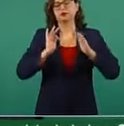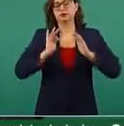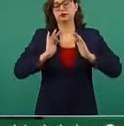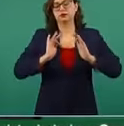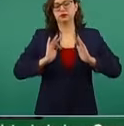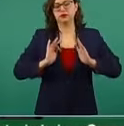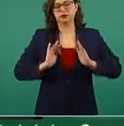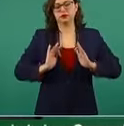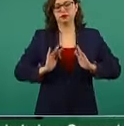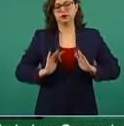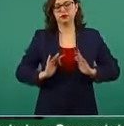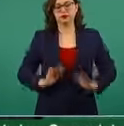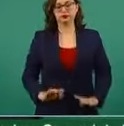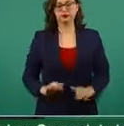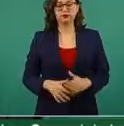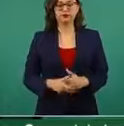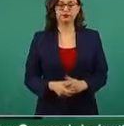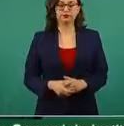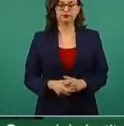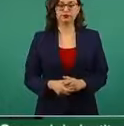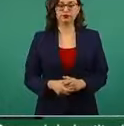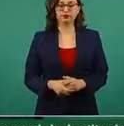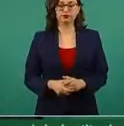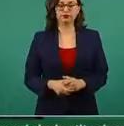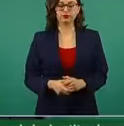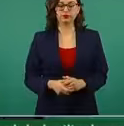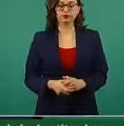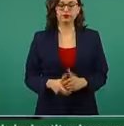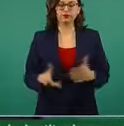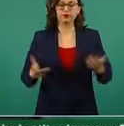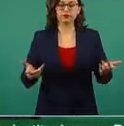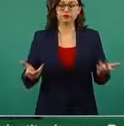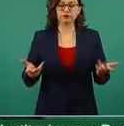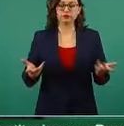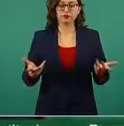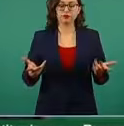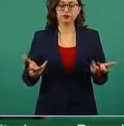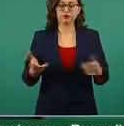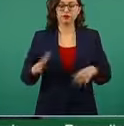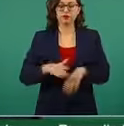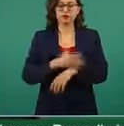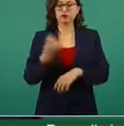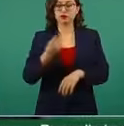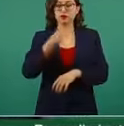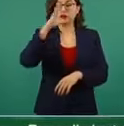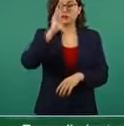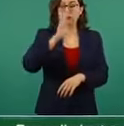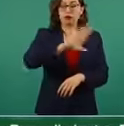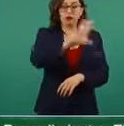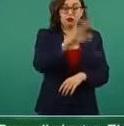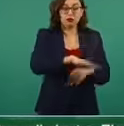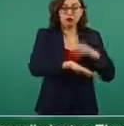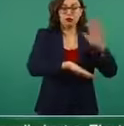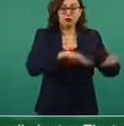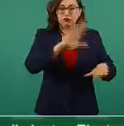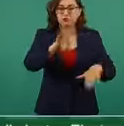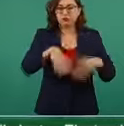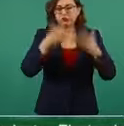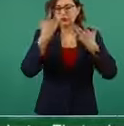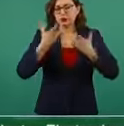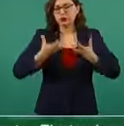porque lo contrario es tristeza, es dolor. Entonces,